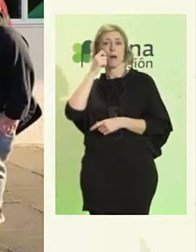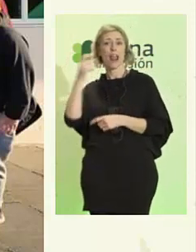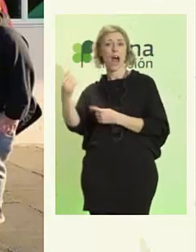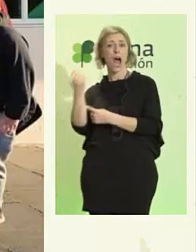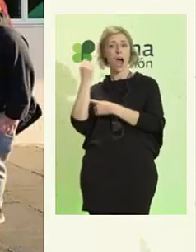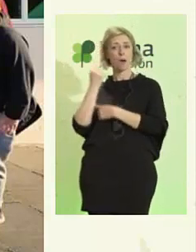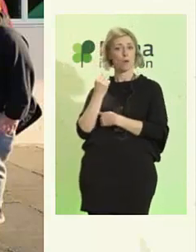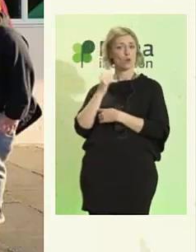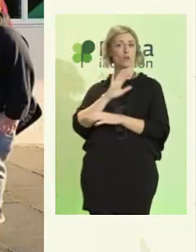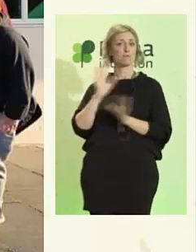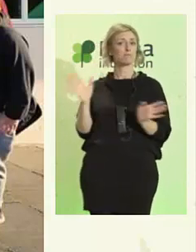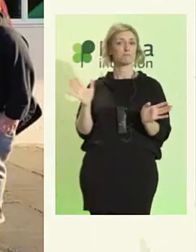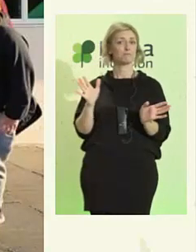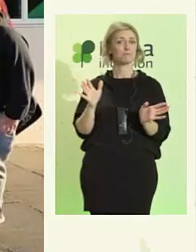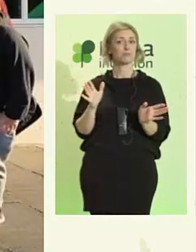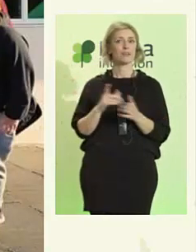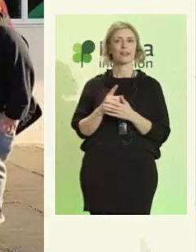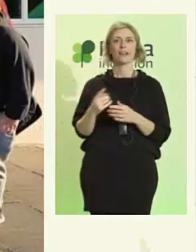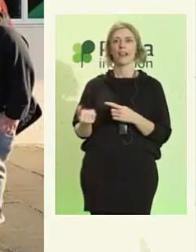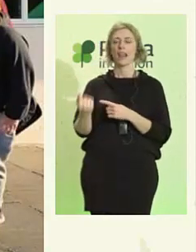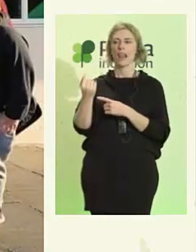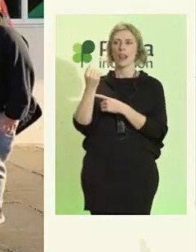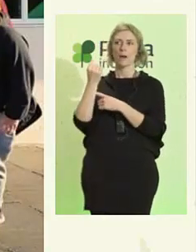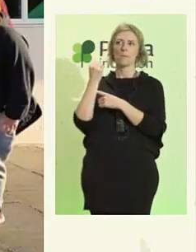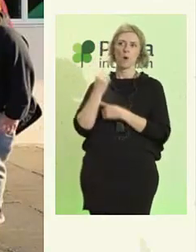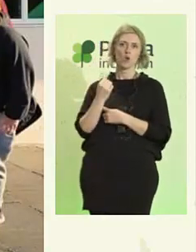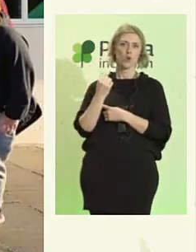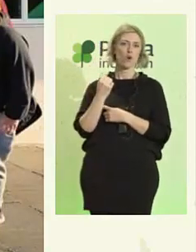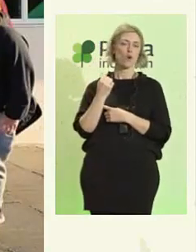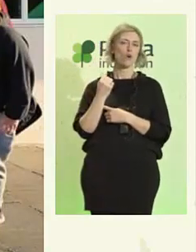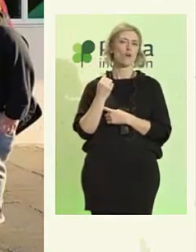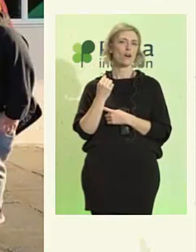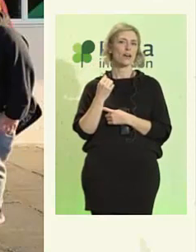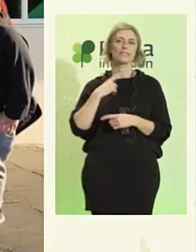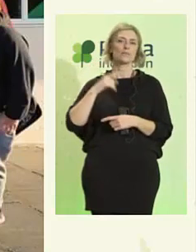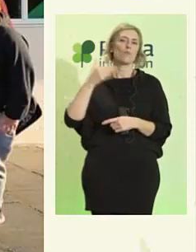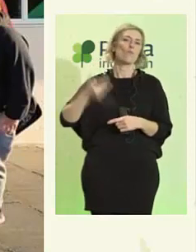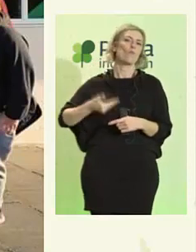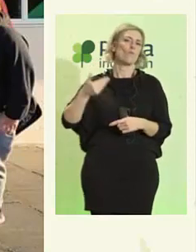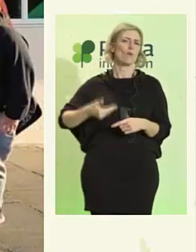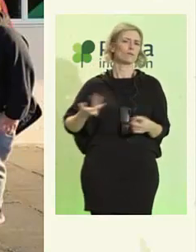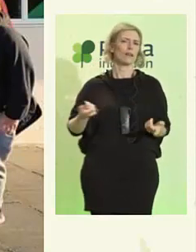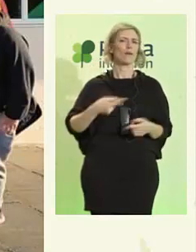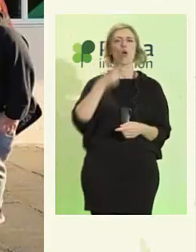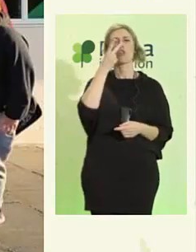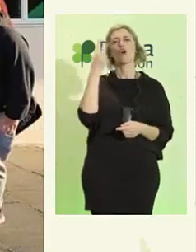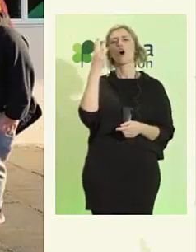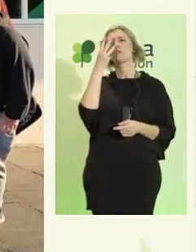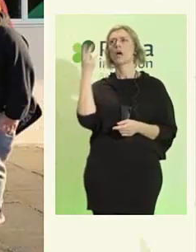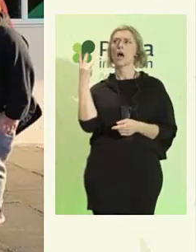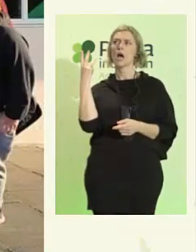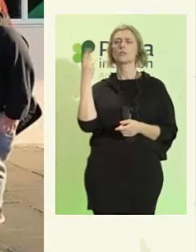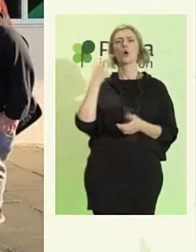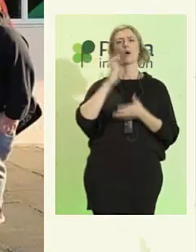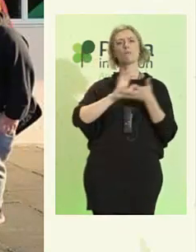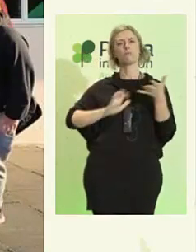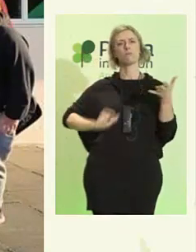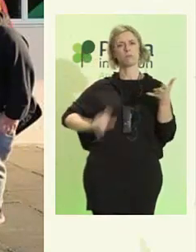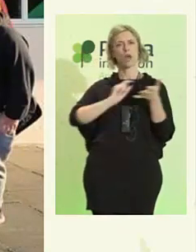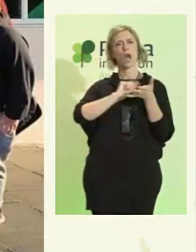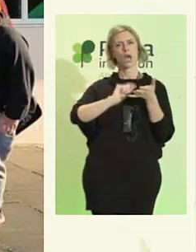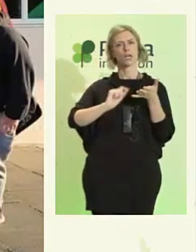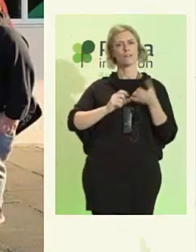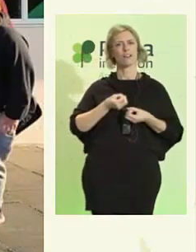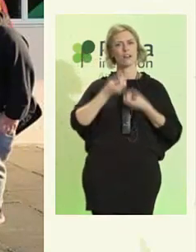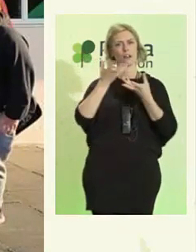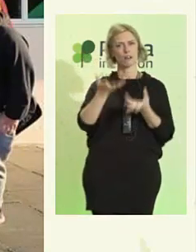al mismo tiempo es transgresor, ¿no? Hace dos o tres años redacté un informe y calculamos que si